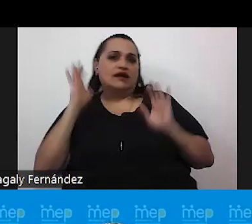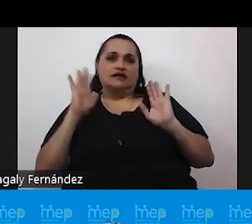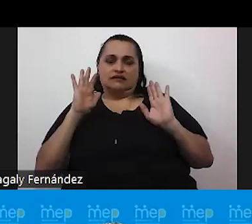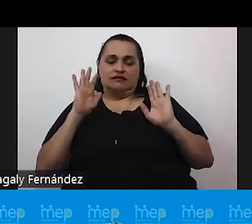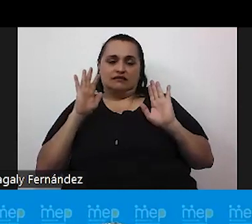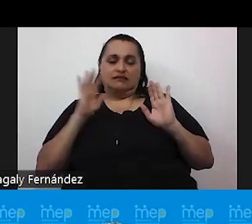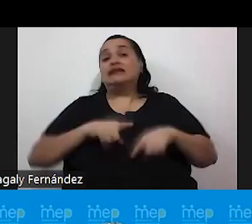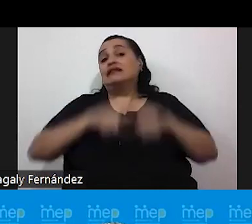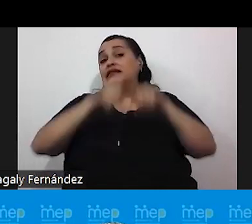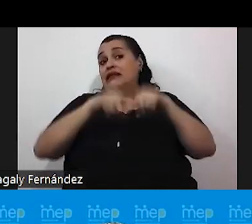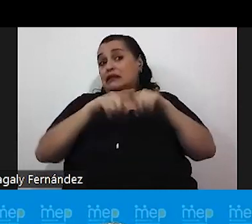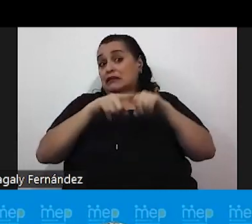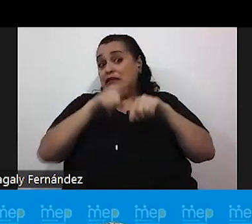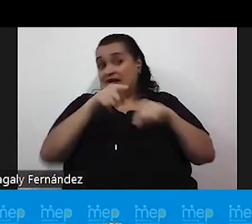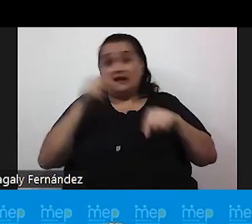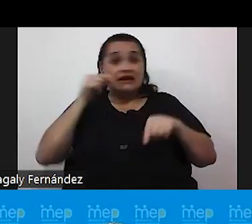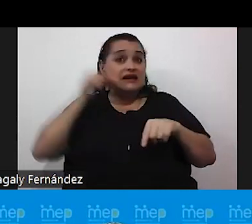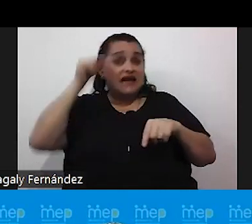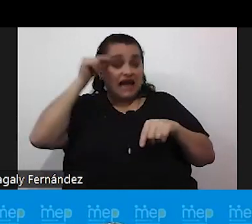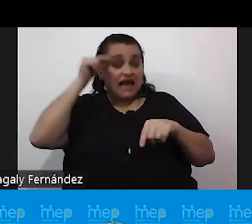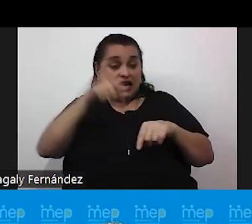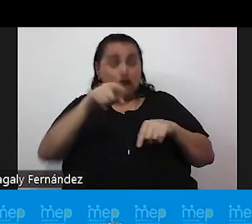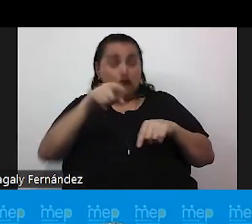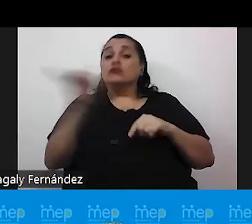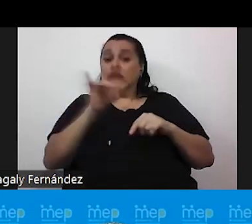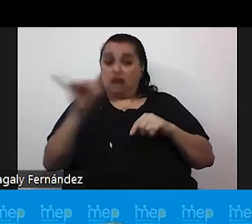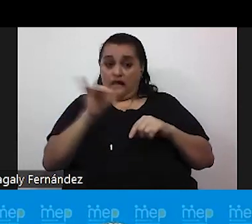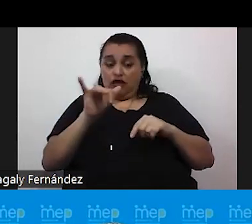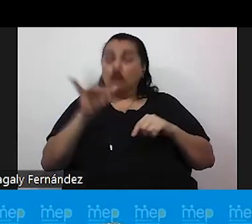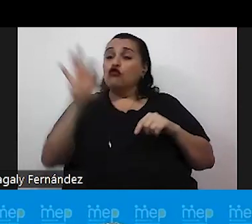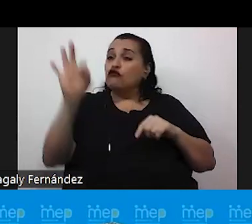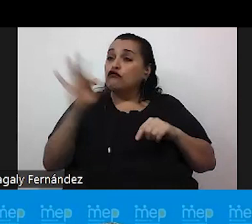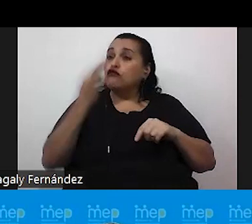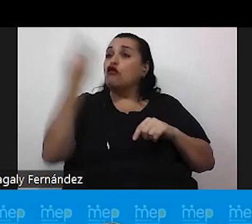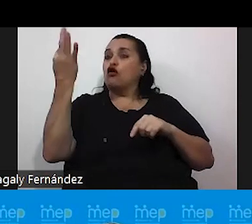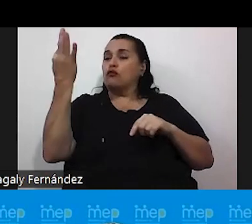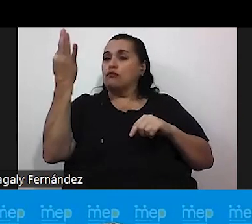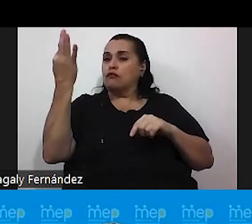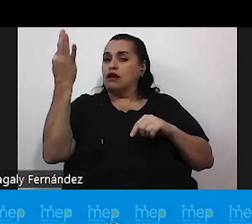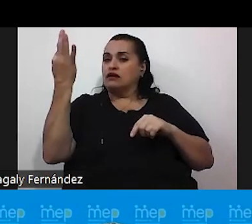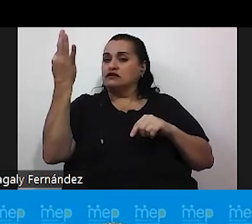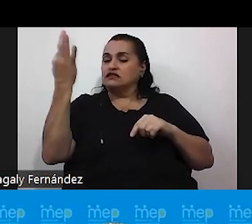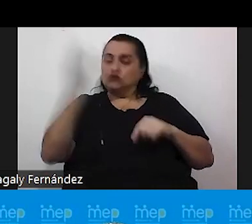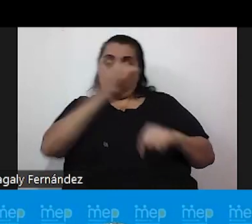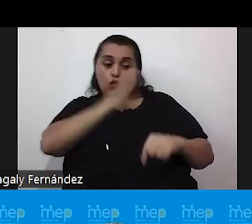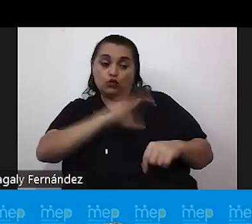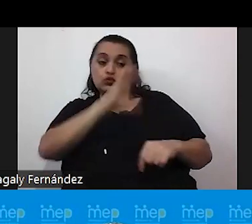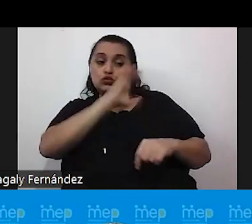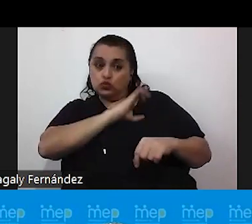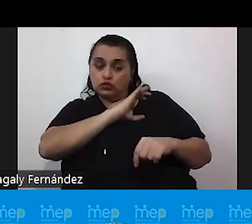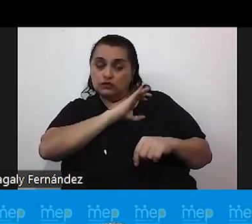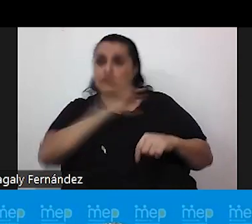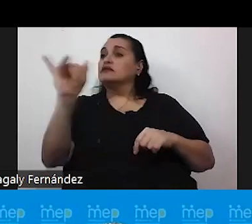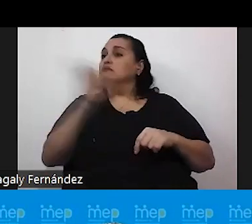acuerdo a este género, se atribuyen formas de ser, formas de comportarse, y también